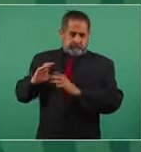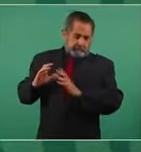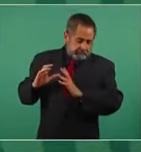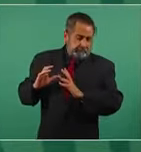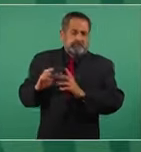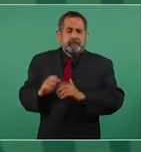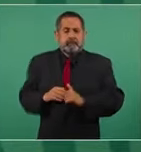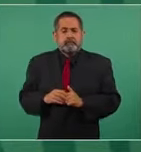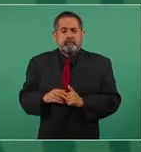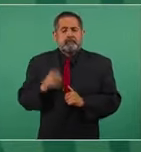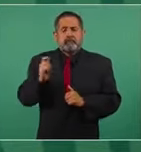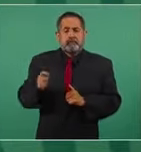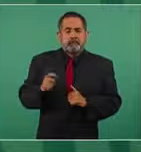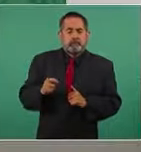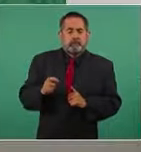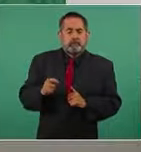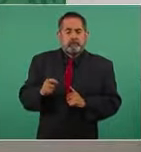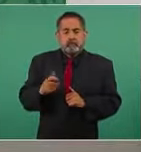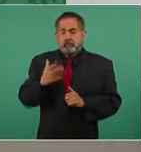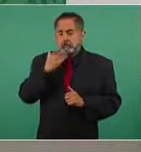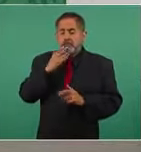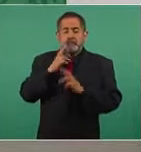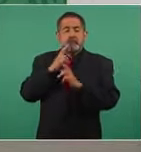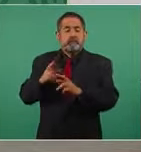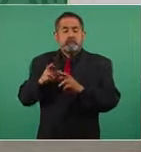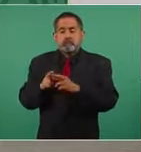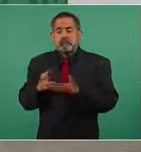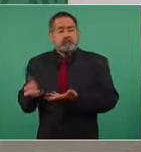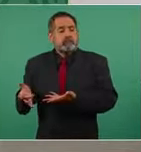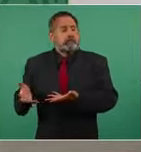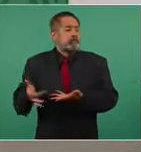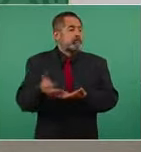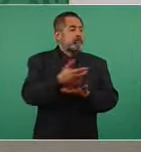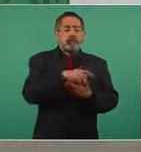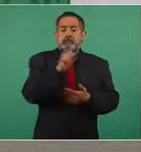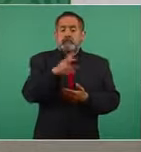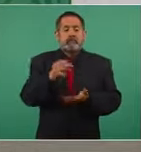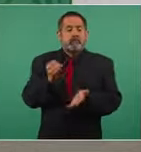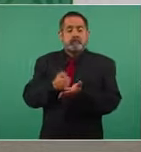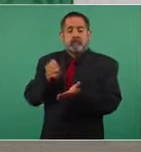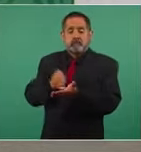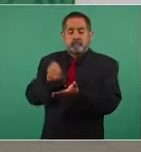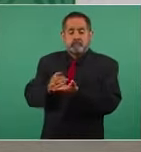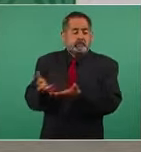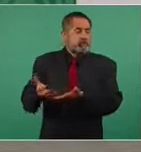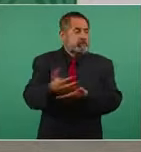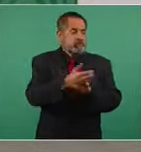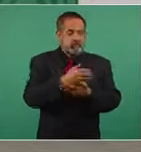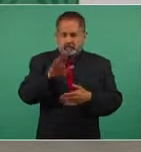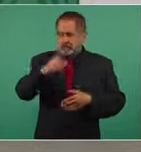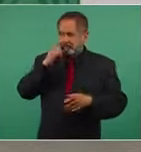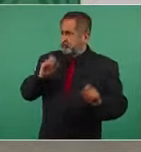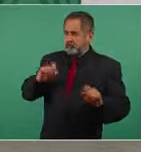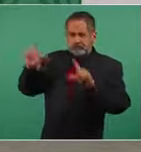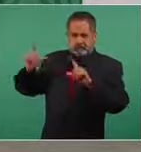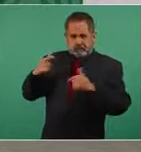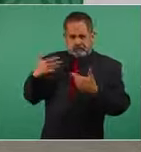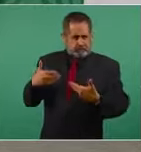son buenos los resultados de la recaudación, a ver si los ponemos,